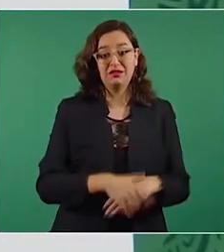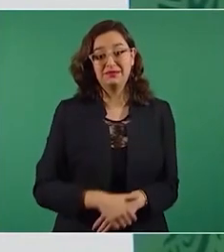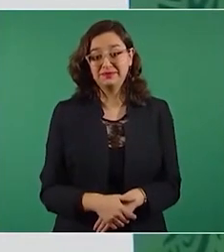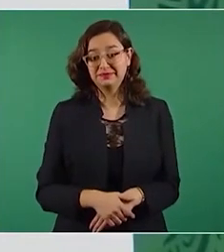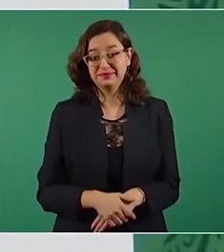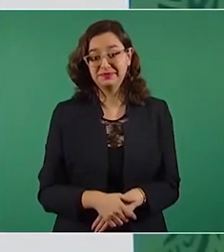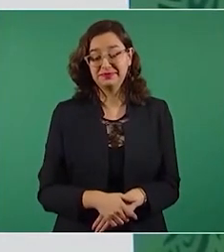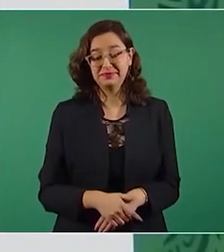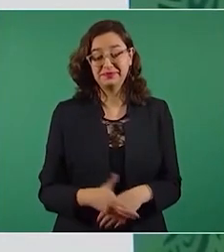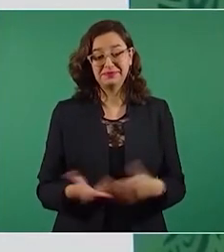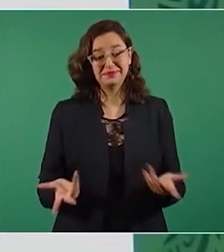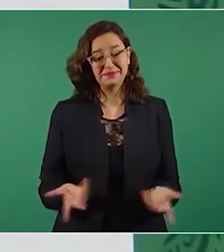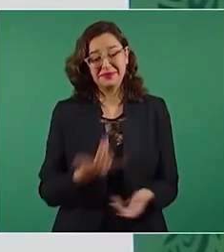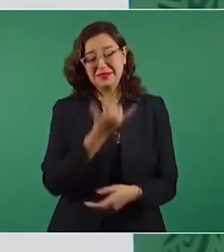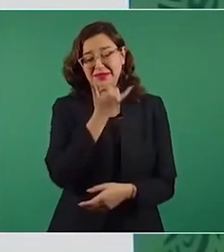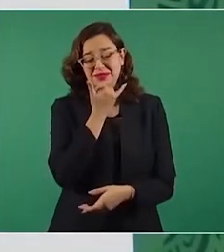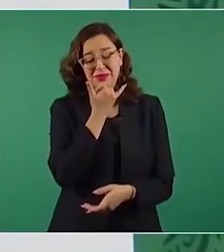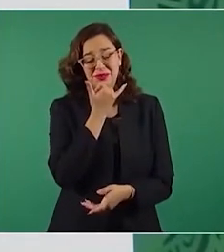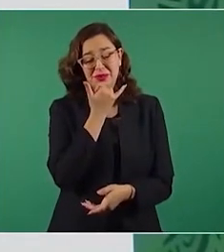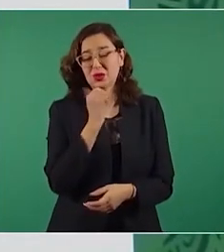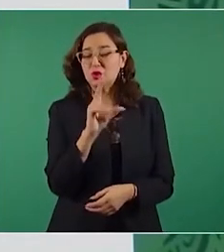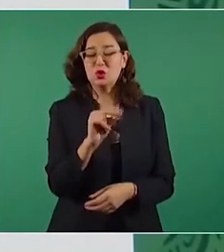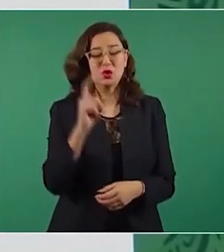que no se molesten conmigo,